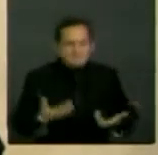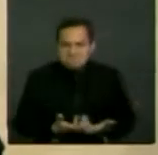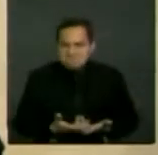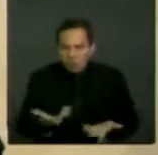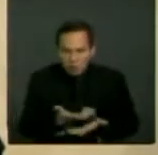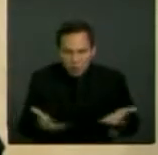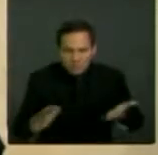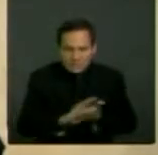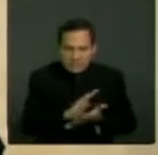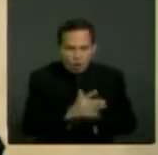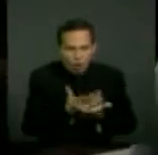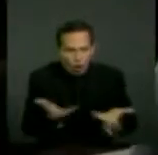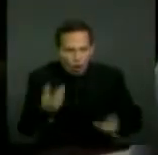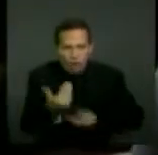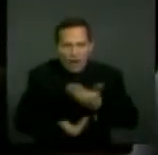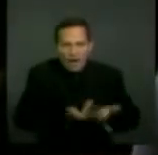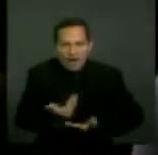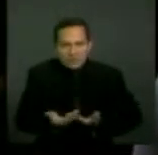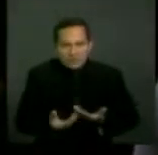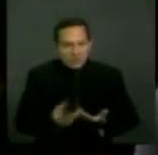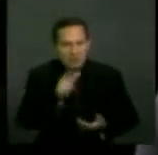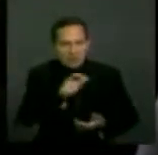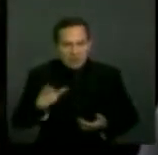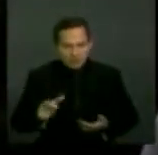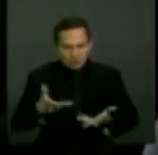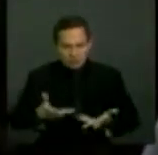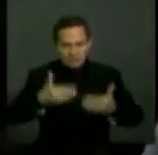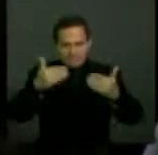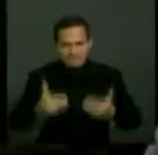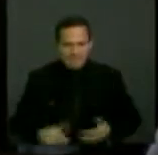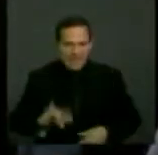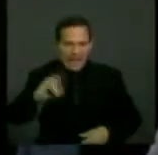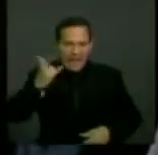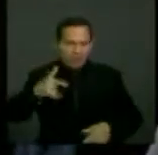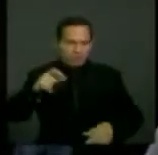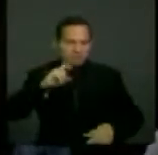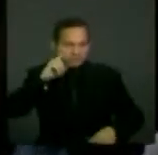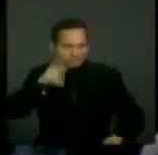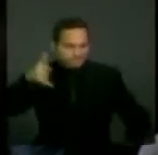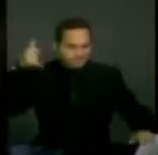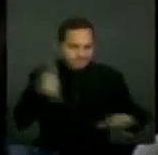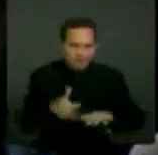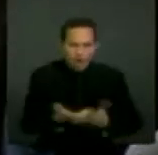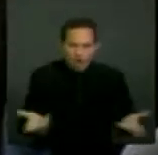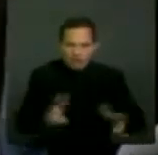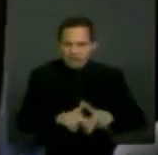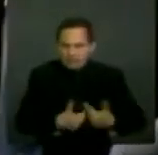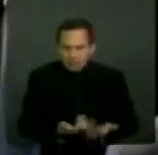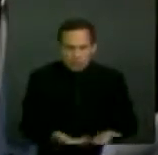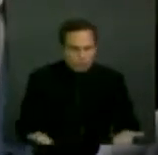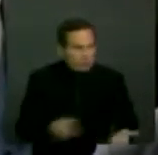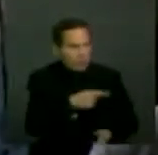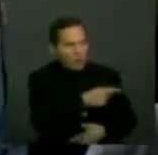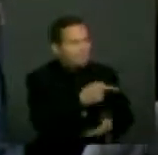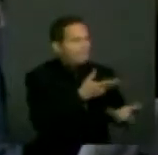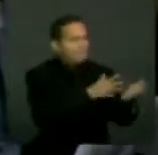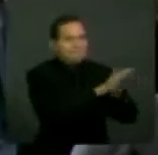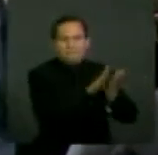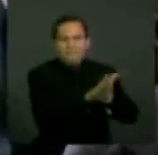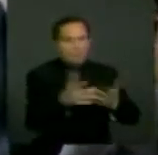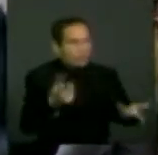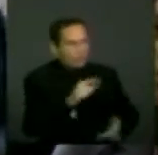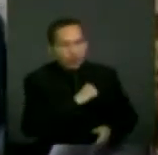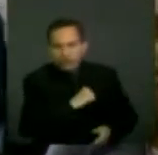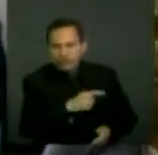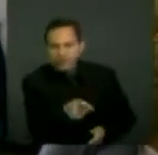acerca de cómo proceder si una persona con discapacidad es víctima de violencia sexual. Otro ejemplo es la falta de sistemas de información